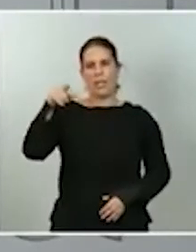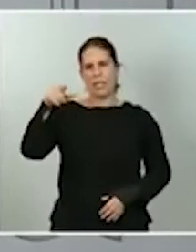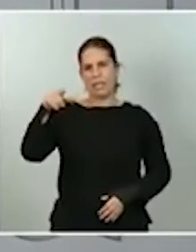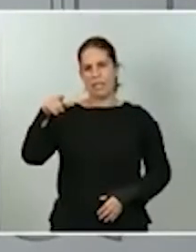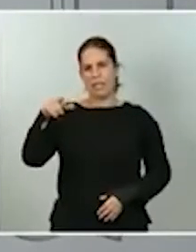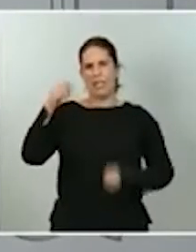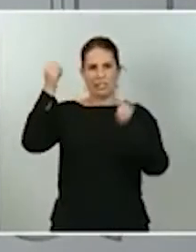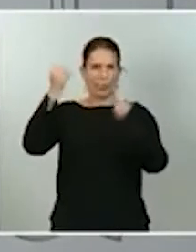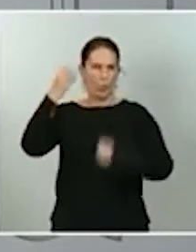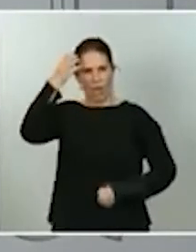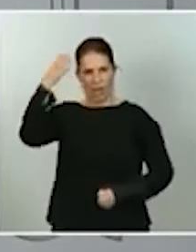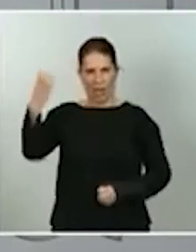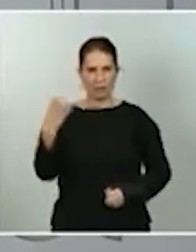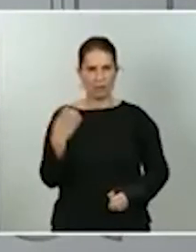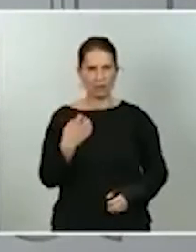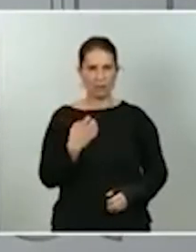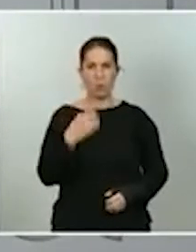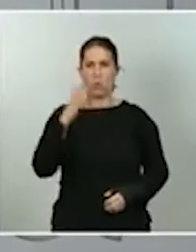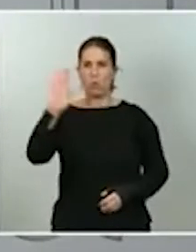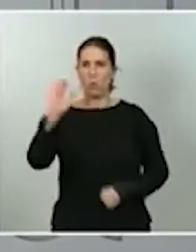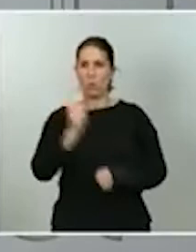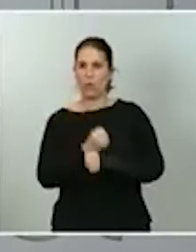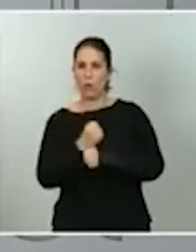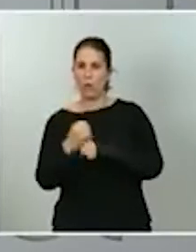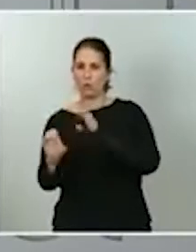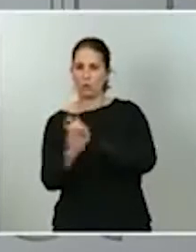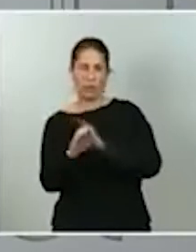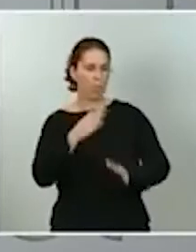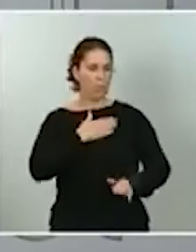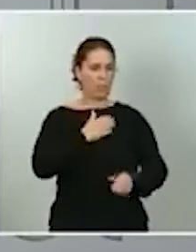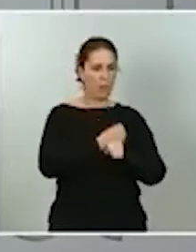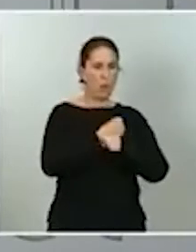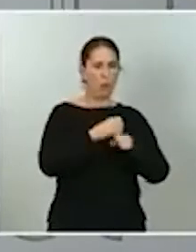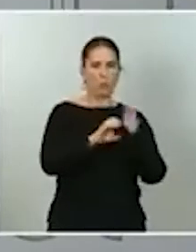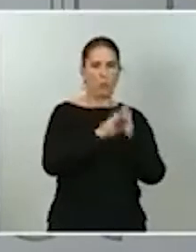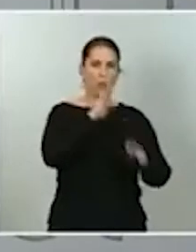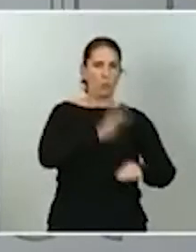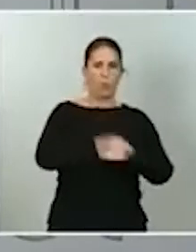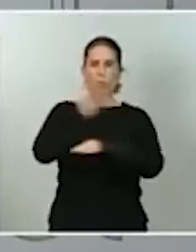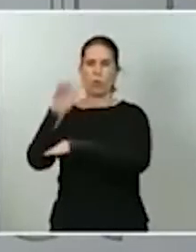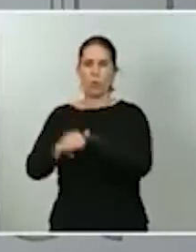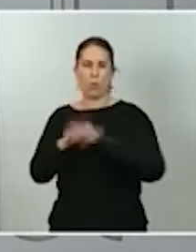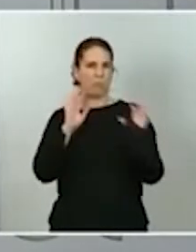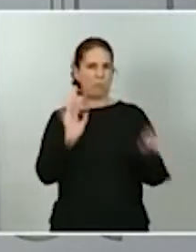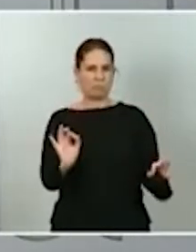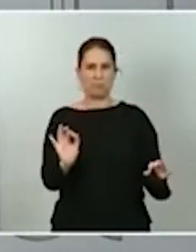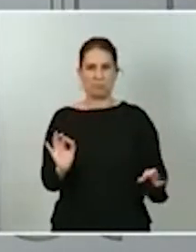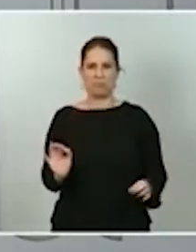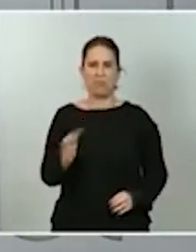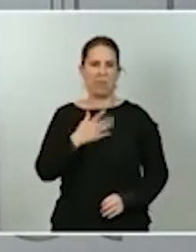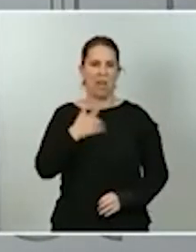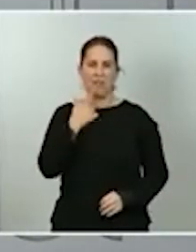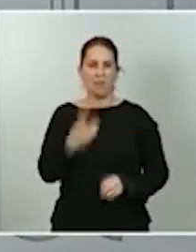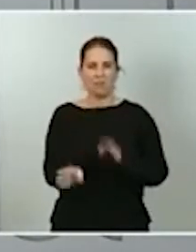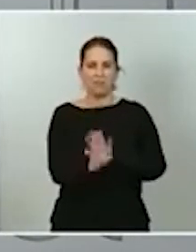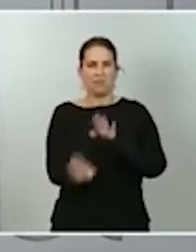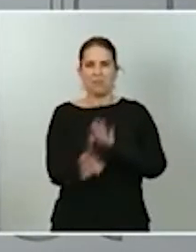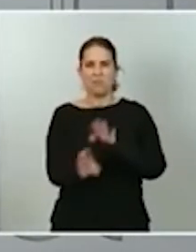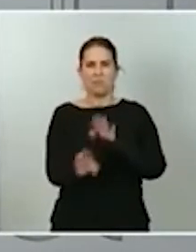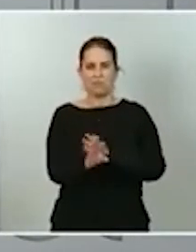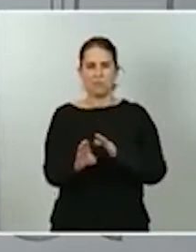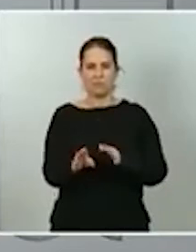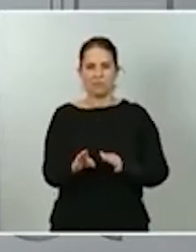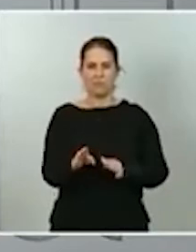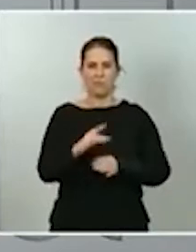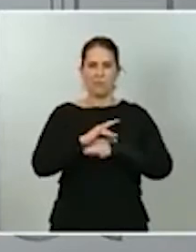cumplimos con nuestra tarea constitucional y, por tanto, sigue absolutamente vigente la agenda prevista que